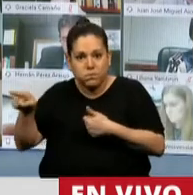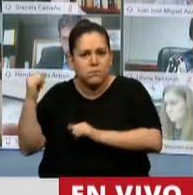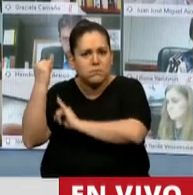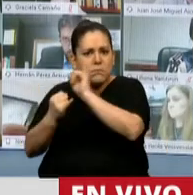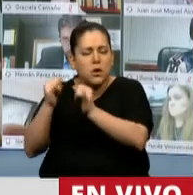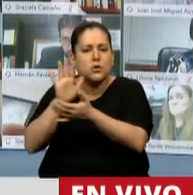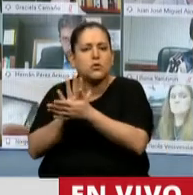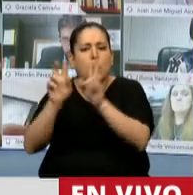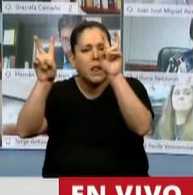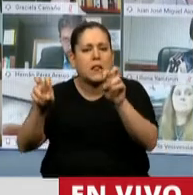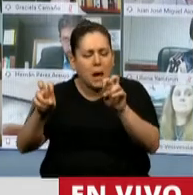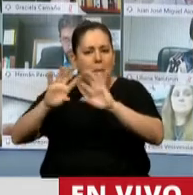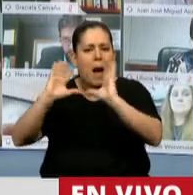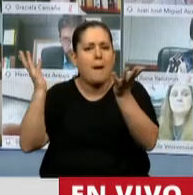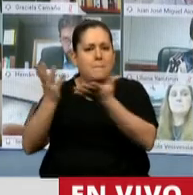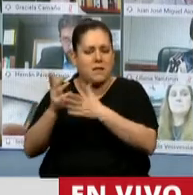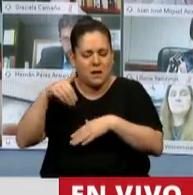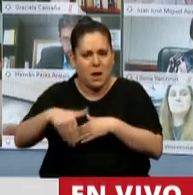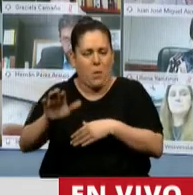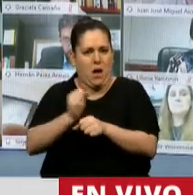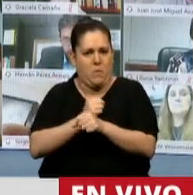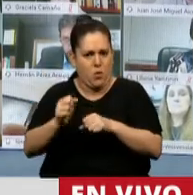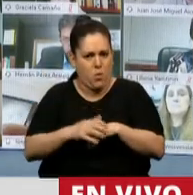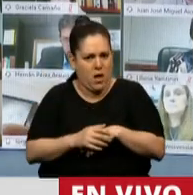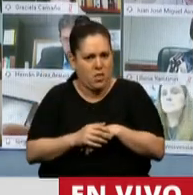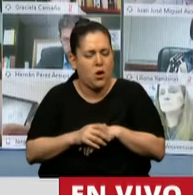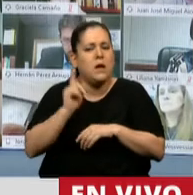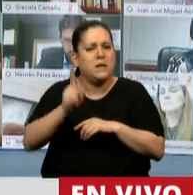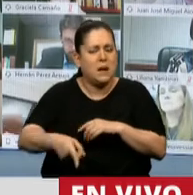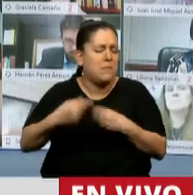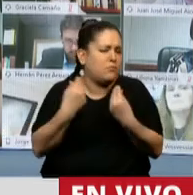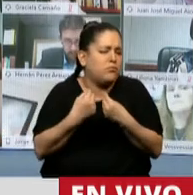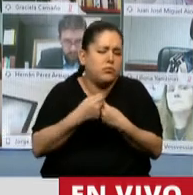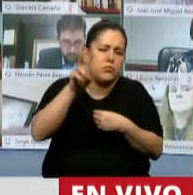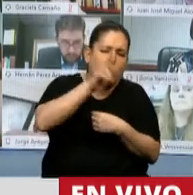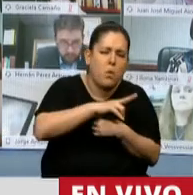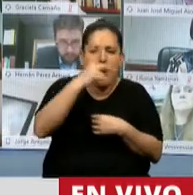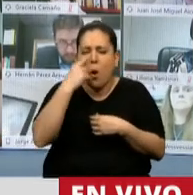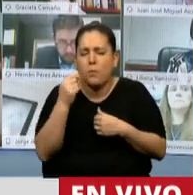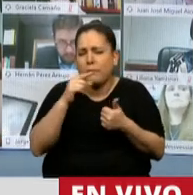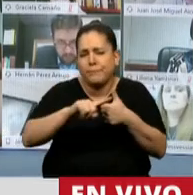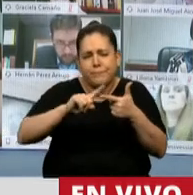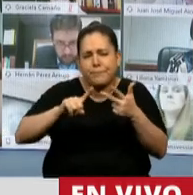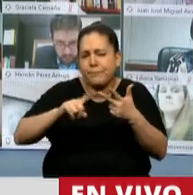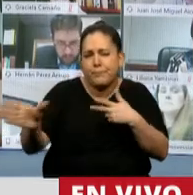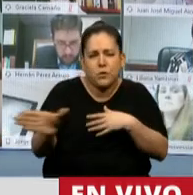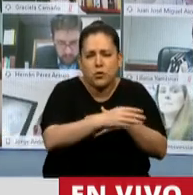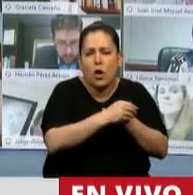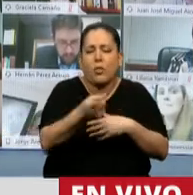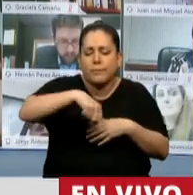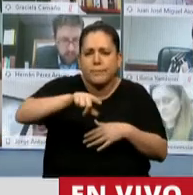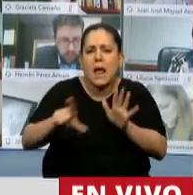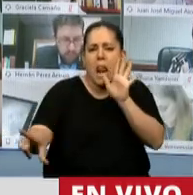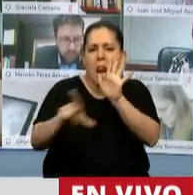del tratado ambientalista que hoy estamos aprobando. En la voz de tantos y tantas que hoy venimos a traer las leyes que